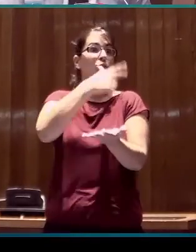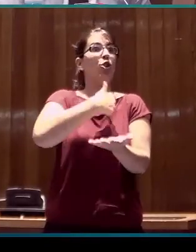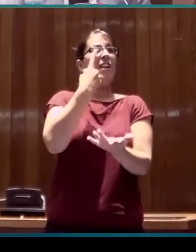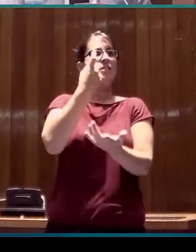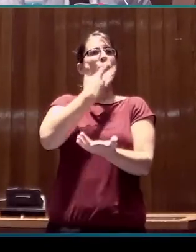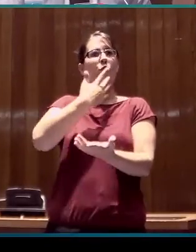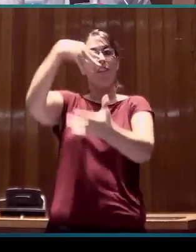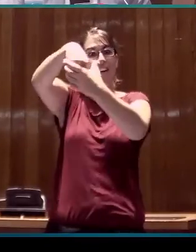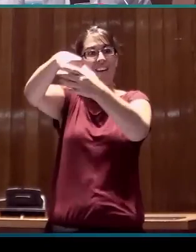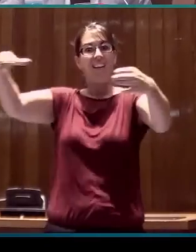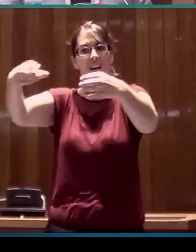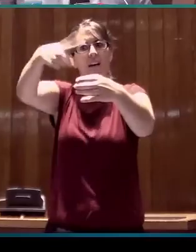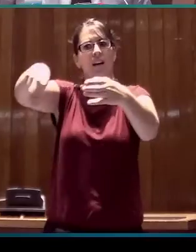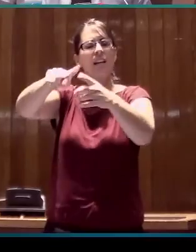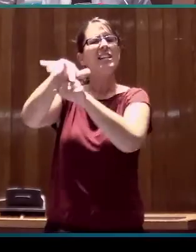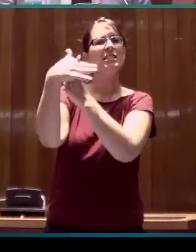desde un punto de vista sociolingüístico.